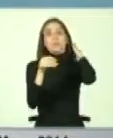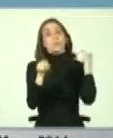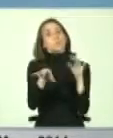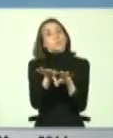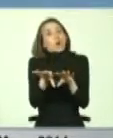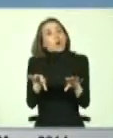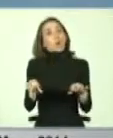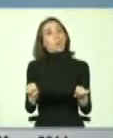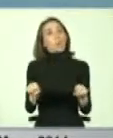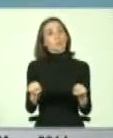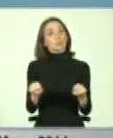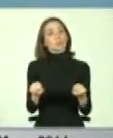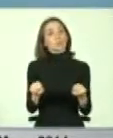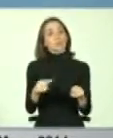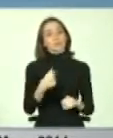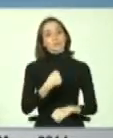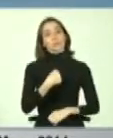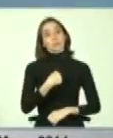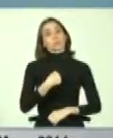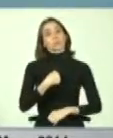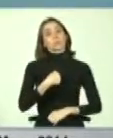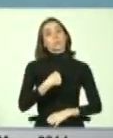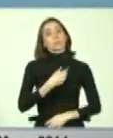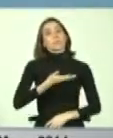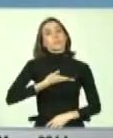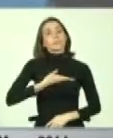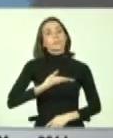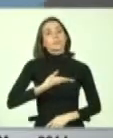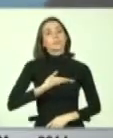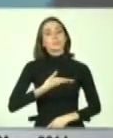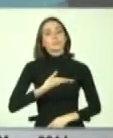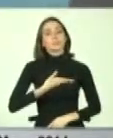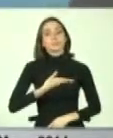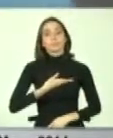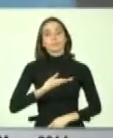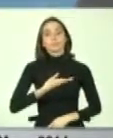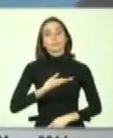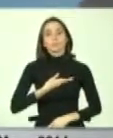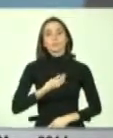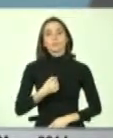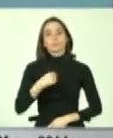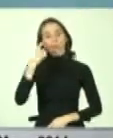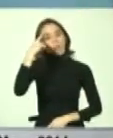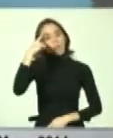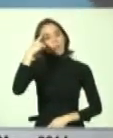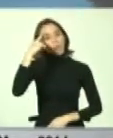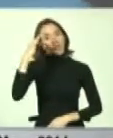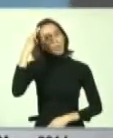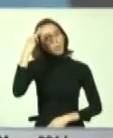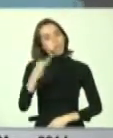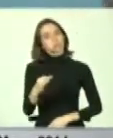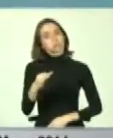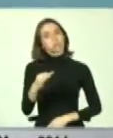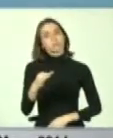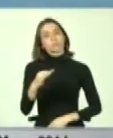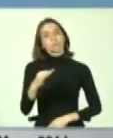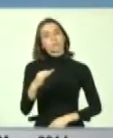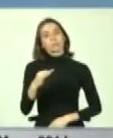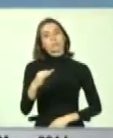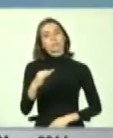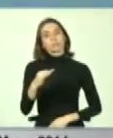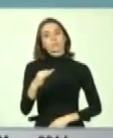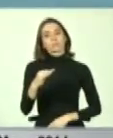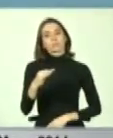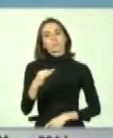compromiso que tengo tiene que ver con que creo firmemente en la